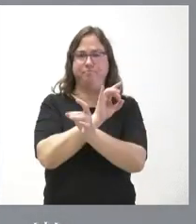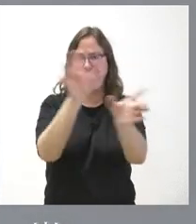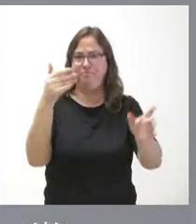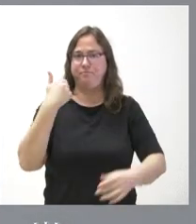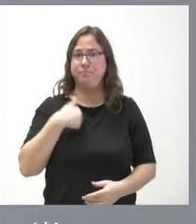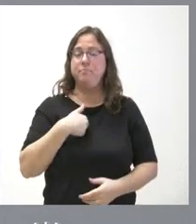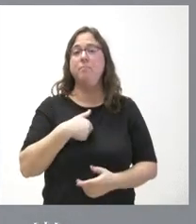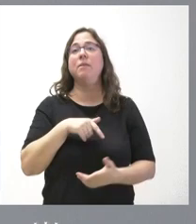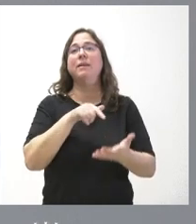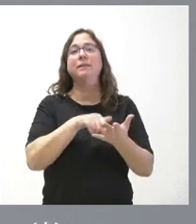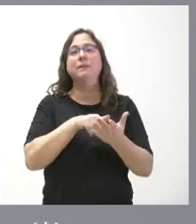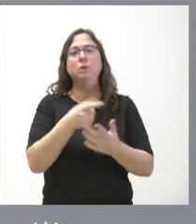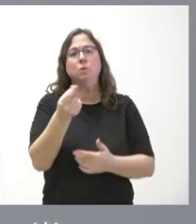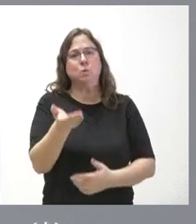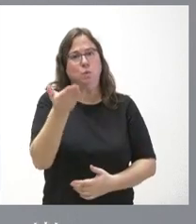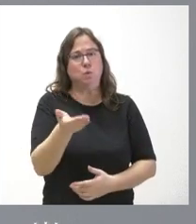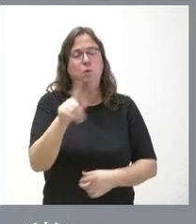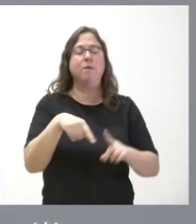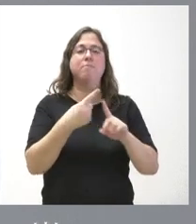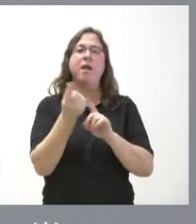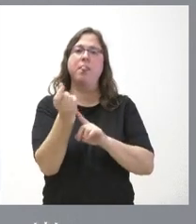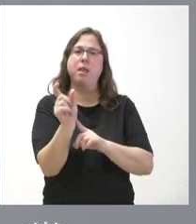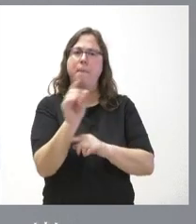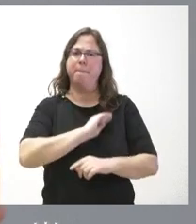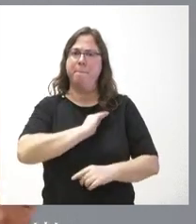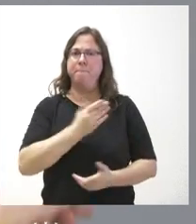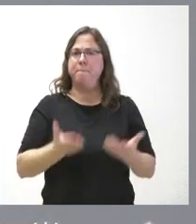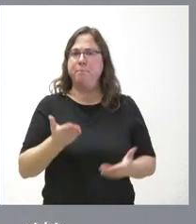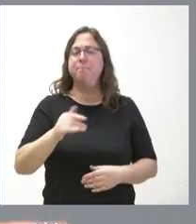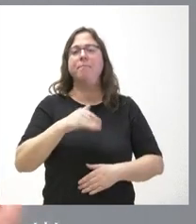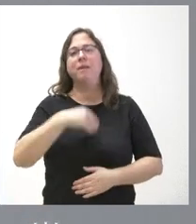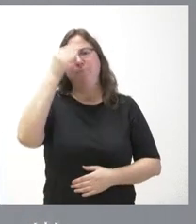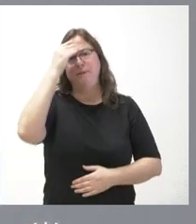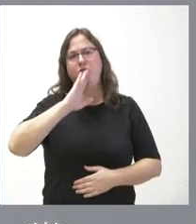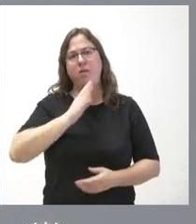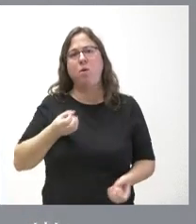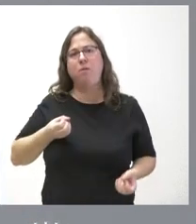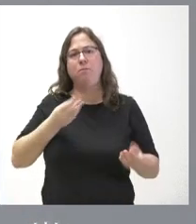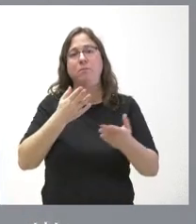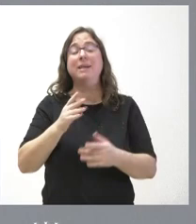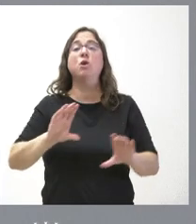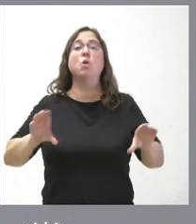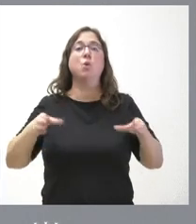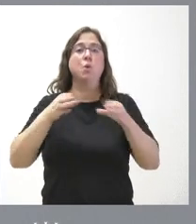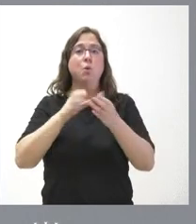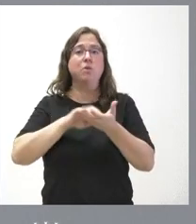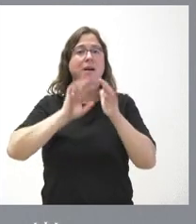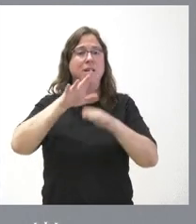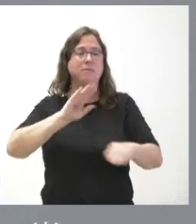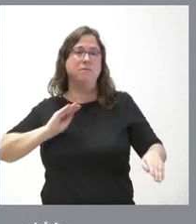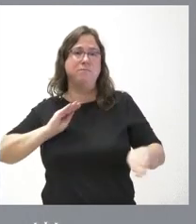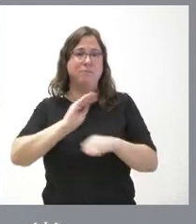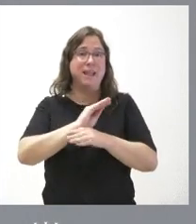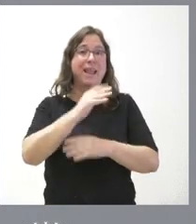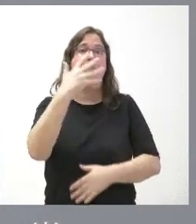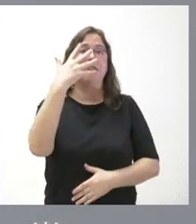importe y relevancia, pues también parece oportuno comentarles. Y es que la Junta invierte más de 5